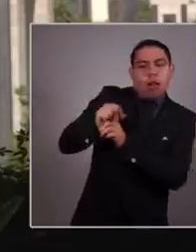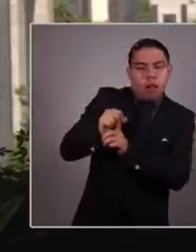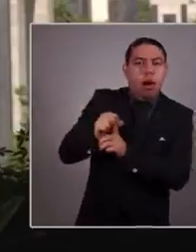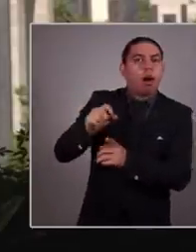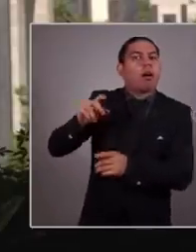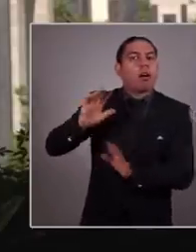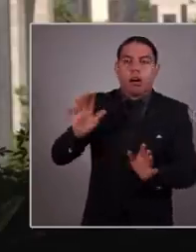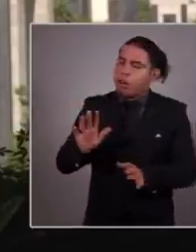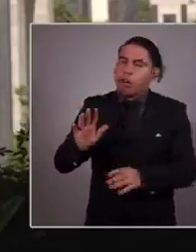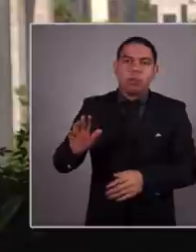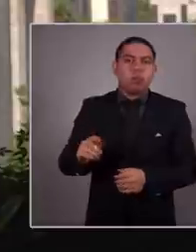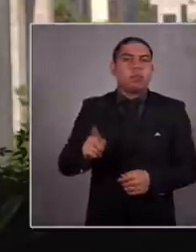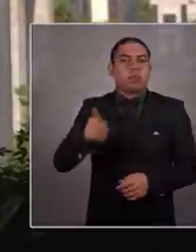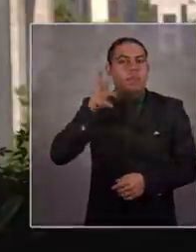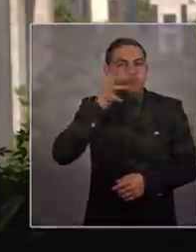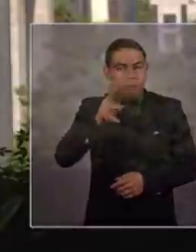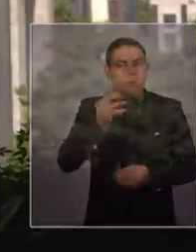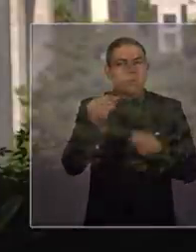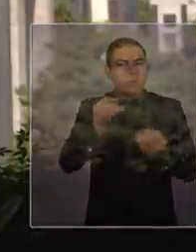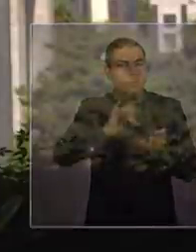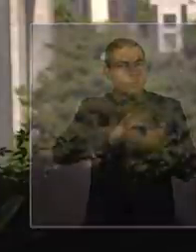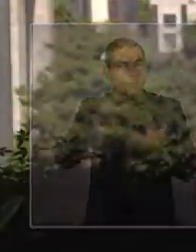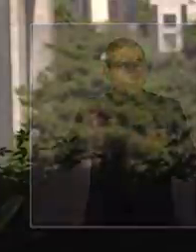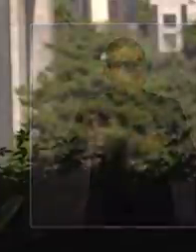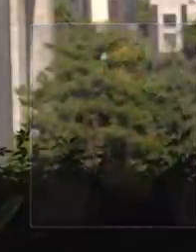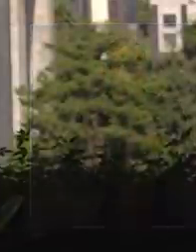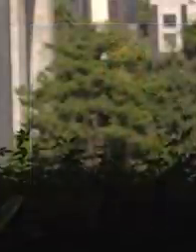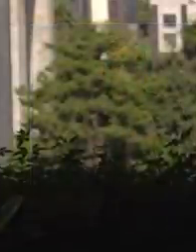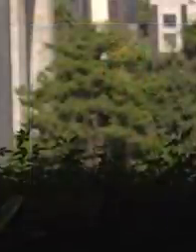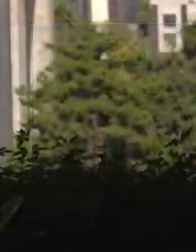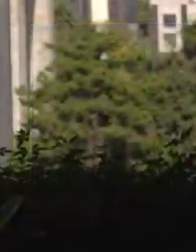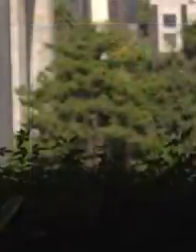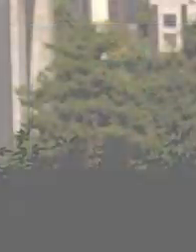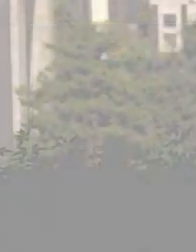apropie de nuestro presente y de nuestro futuro. Muchas gracias.